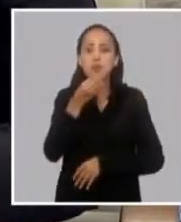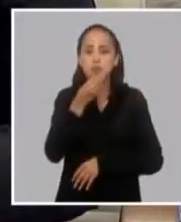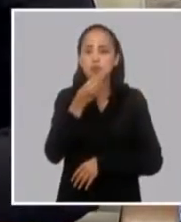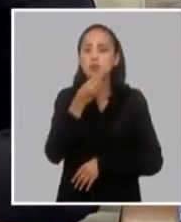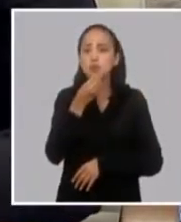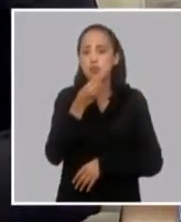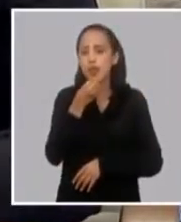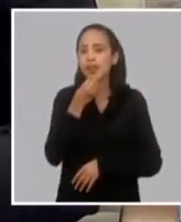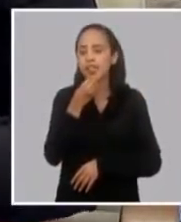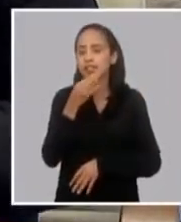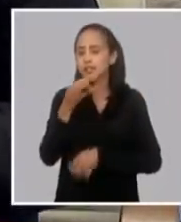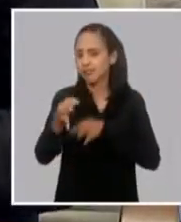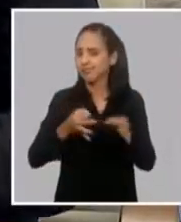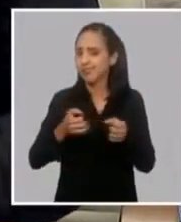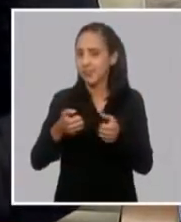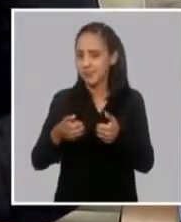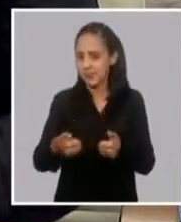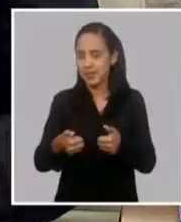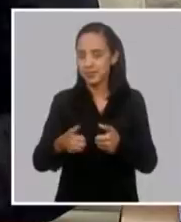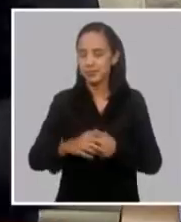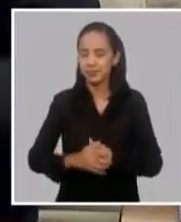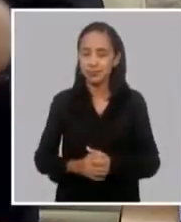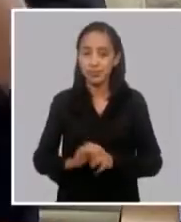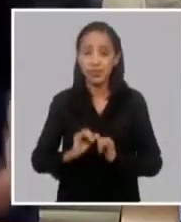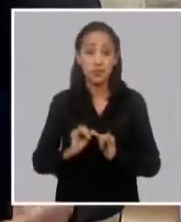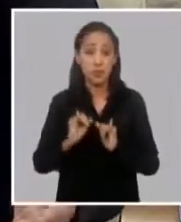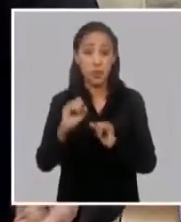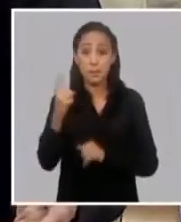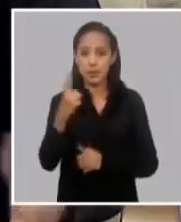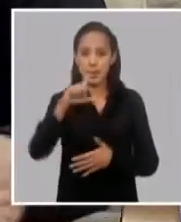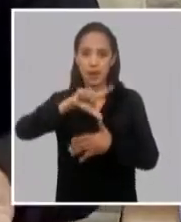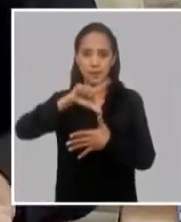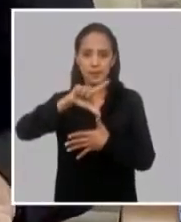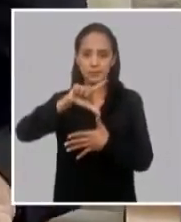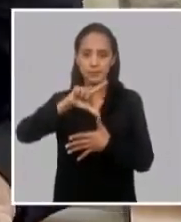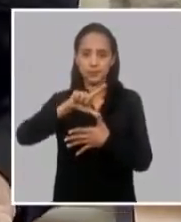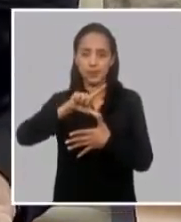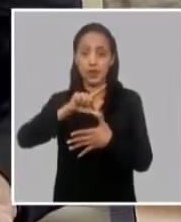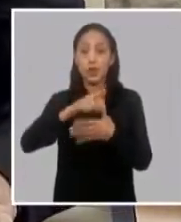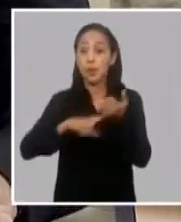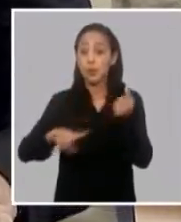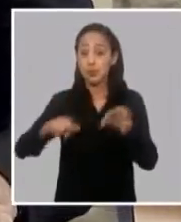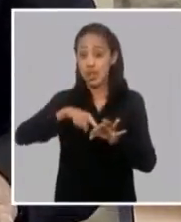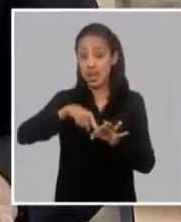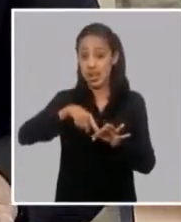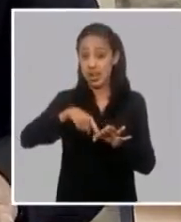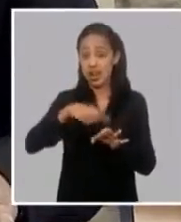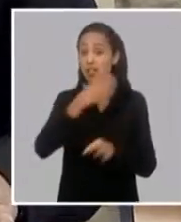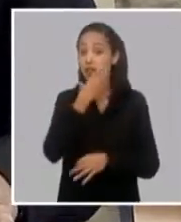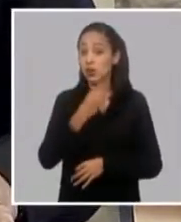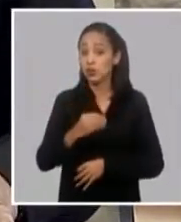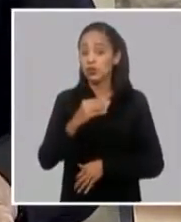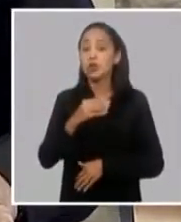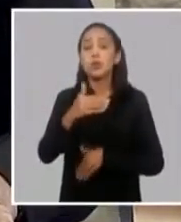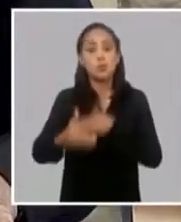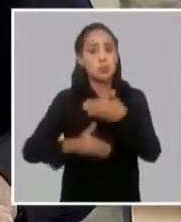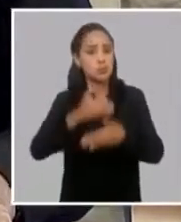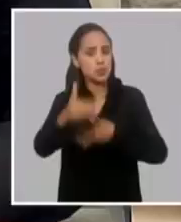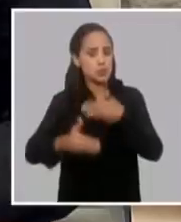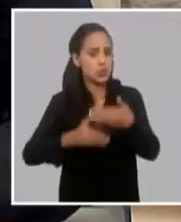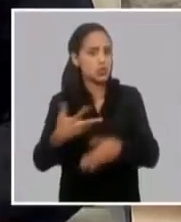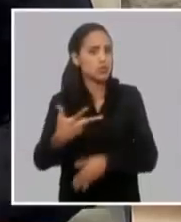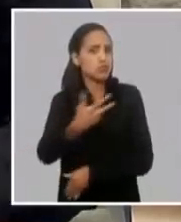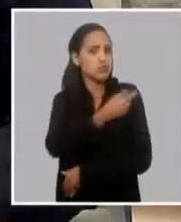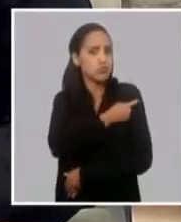América Latina y el Caribe. En el territorio de la Isla de la Juventud se completó el proceso de inmunización en la